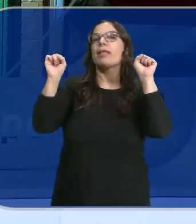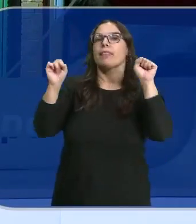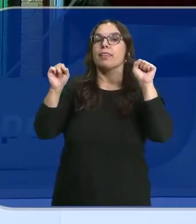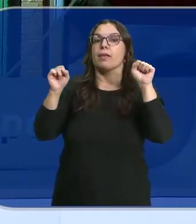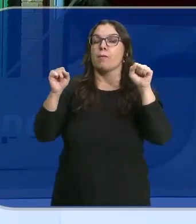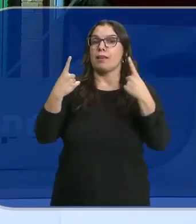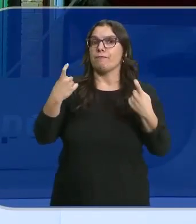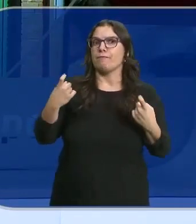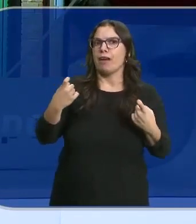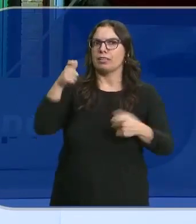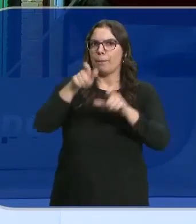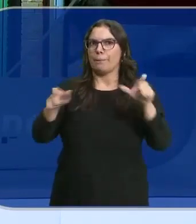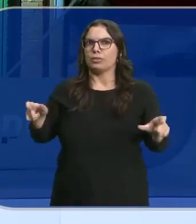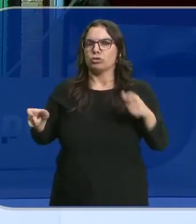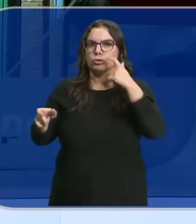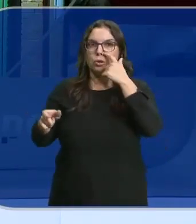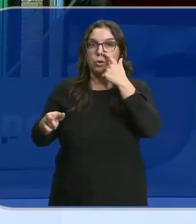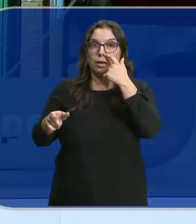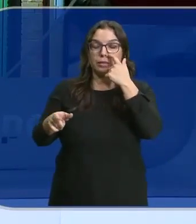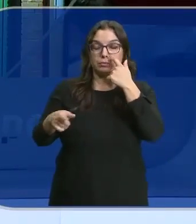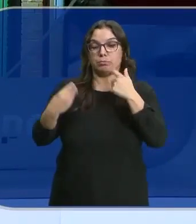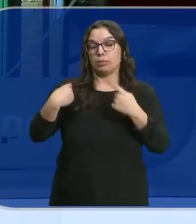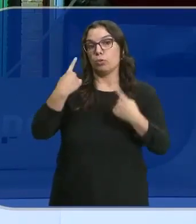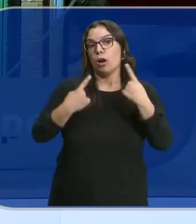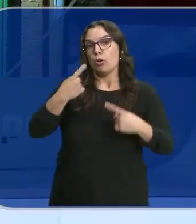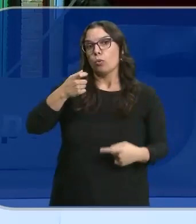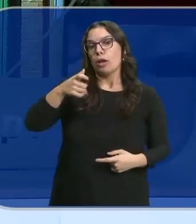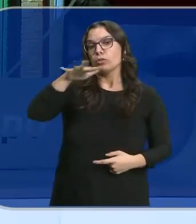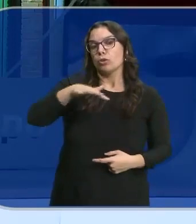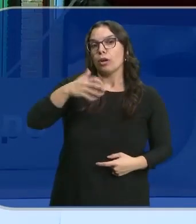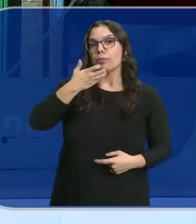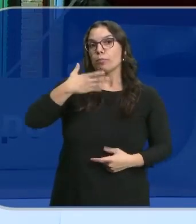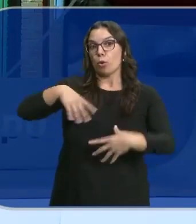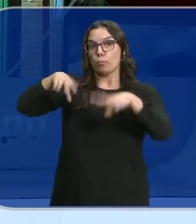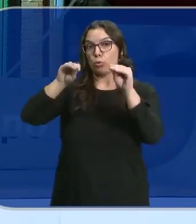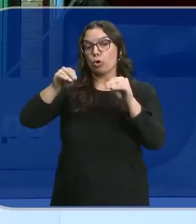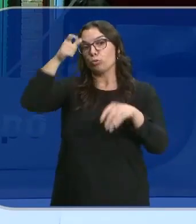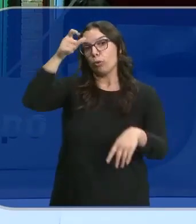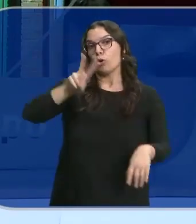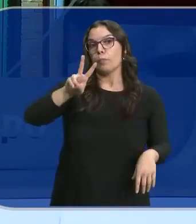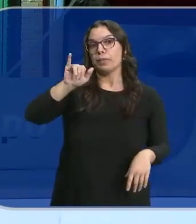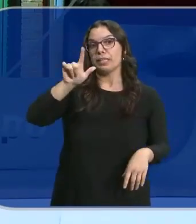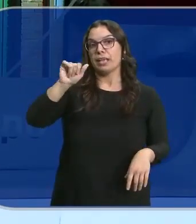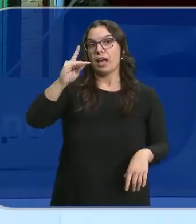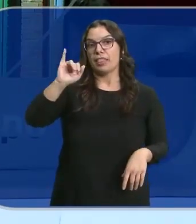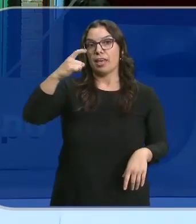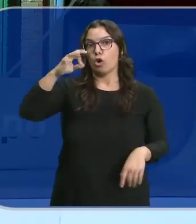concurso de traslados empieza a dejar en cuadro las dotaciones de la Benemérita. En Burgos, el cierre del cuartel de Villadiego ha disparado todas las alarmas. En el pueblo